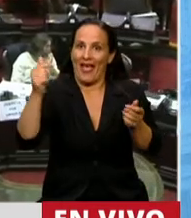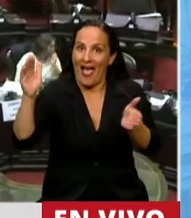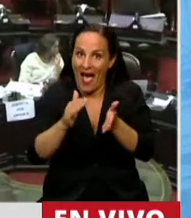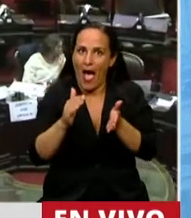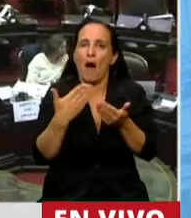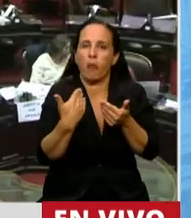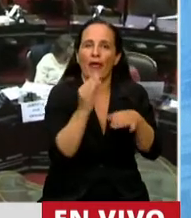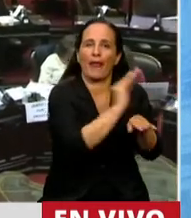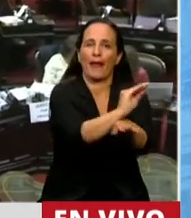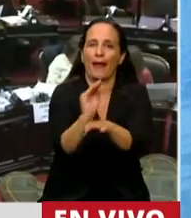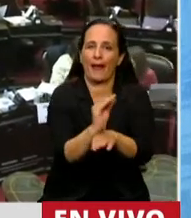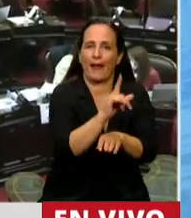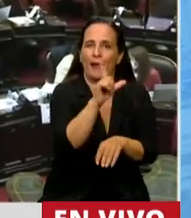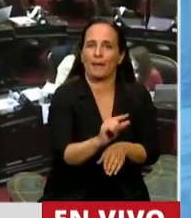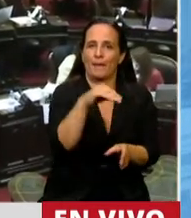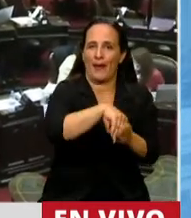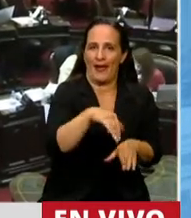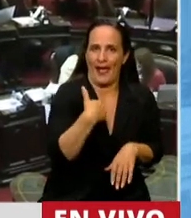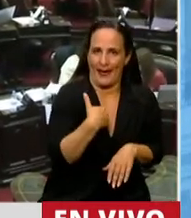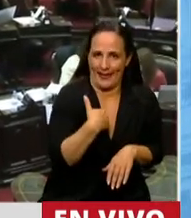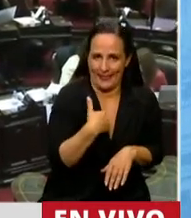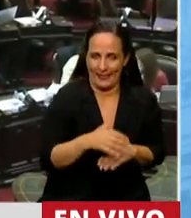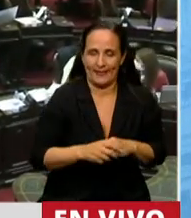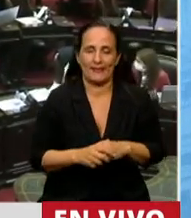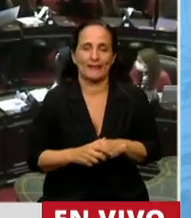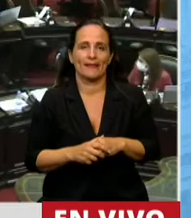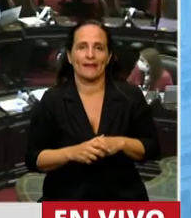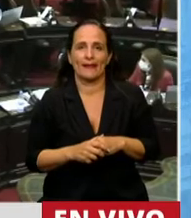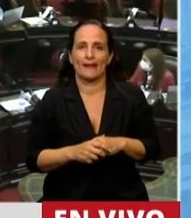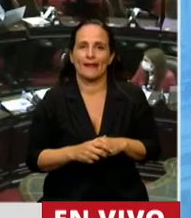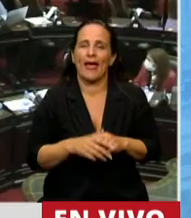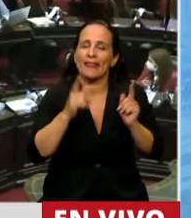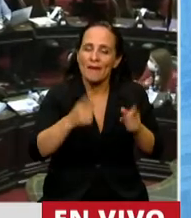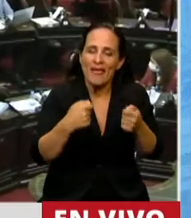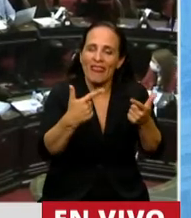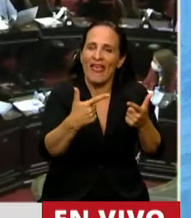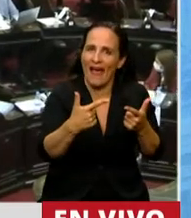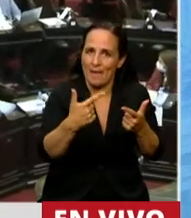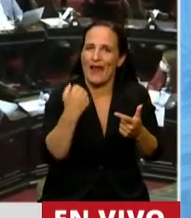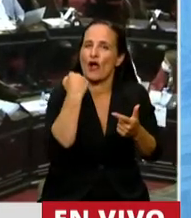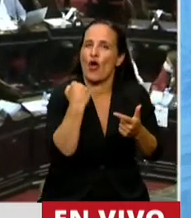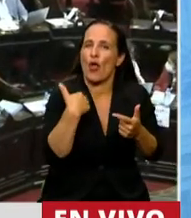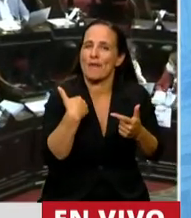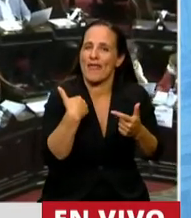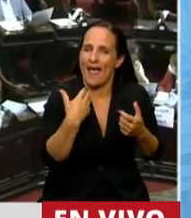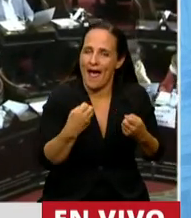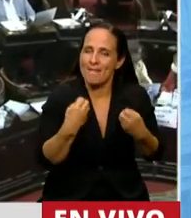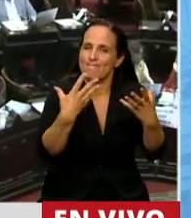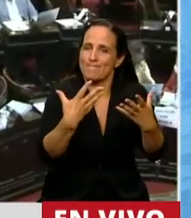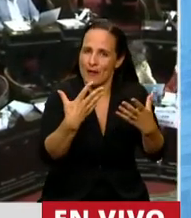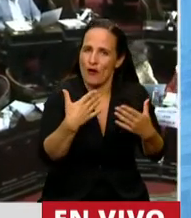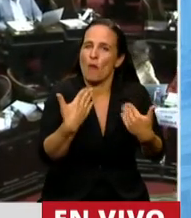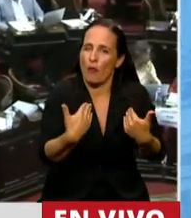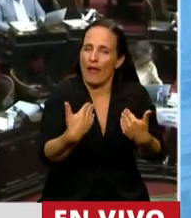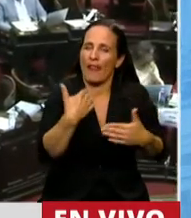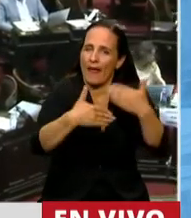para las finanzas públicas, otorgan certidumbre a los distintos sectores de la economía, y brindan una nueva plataforma de crecimiento